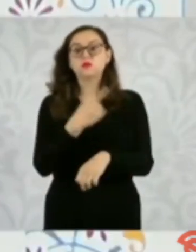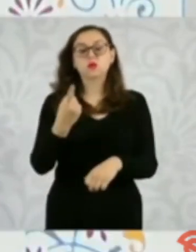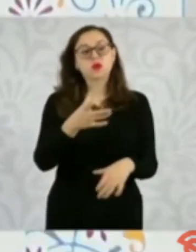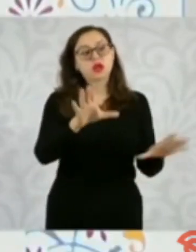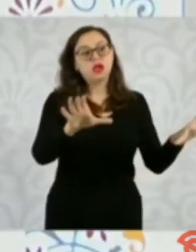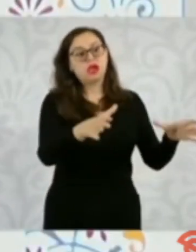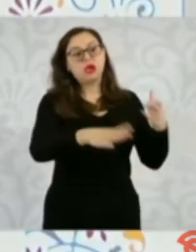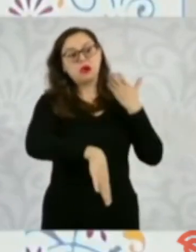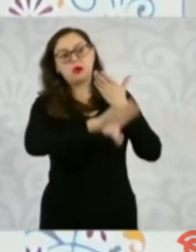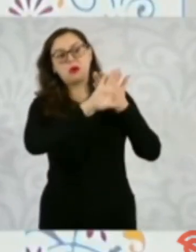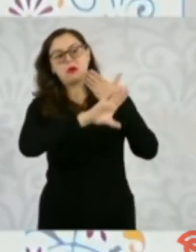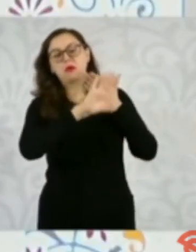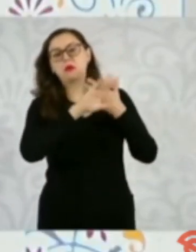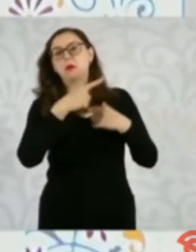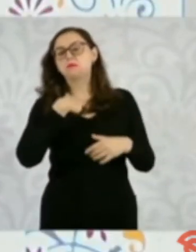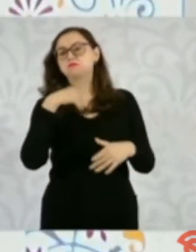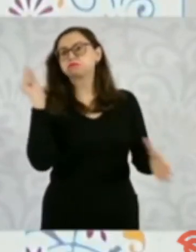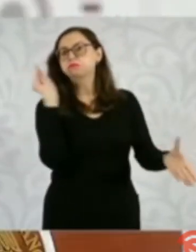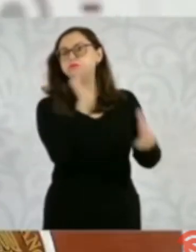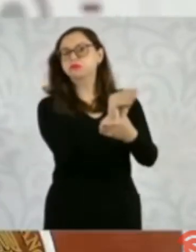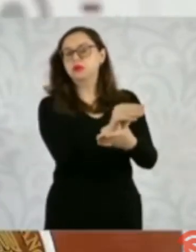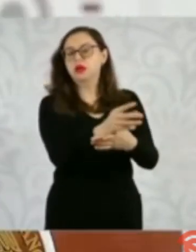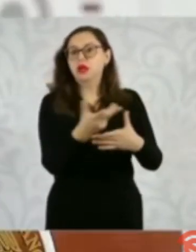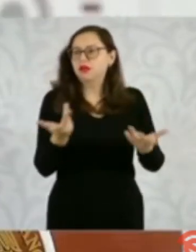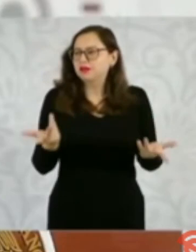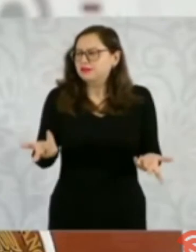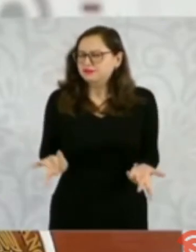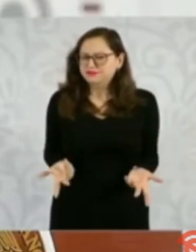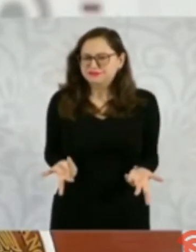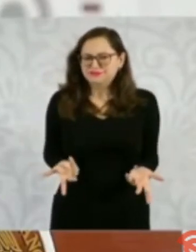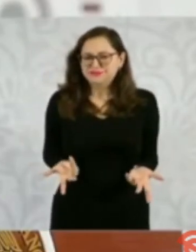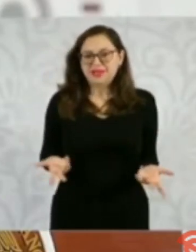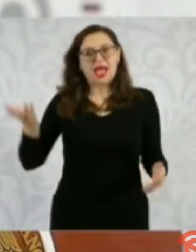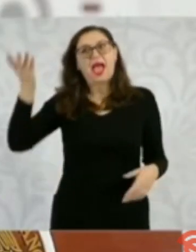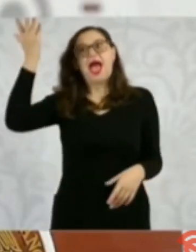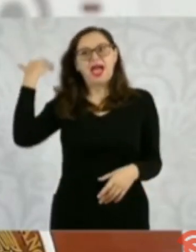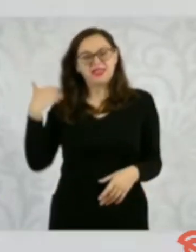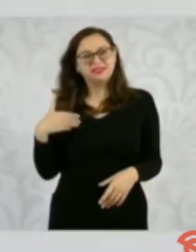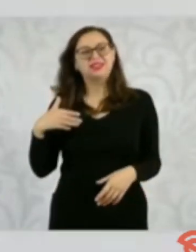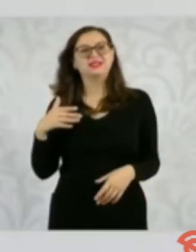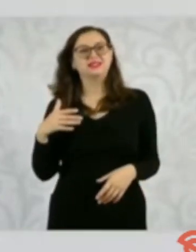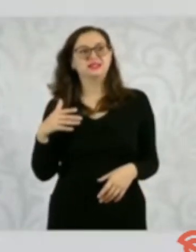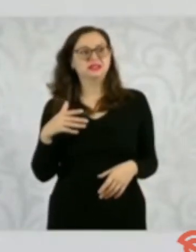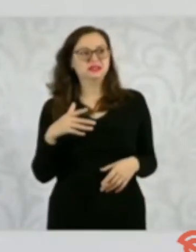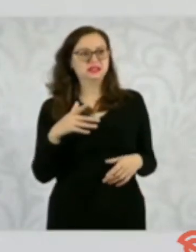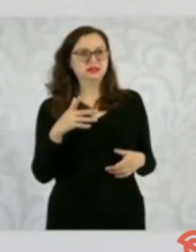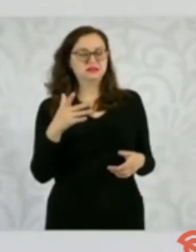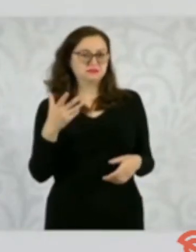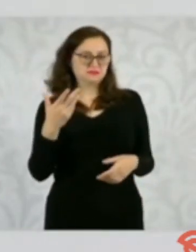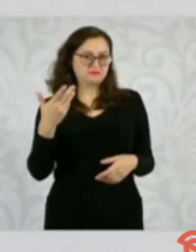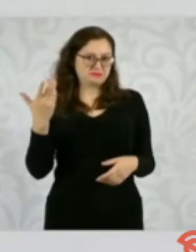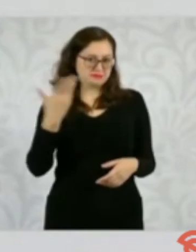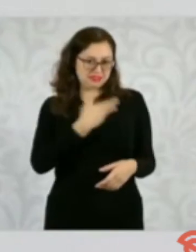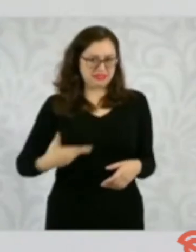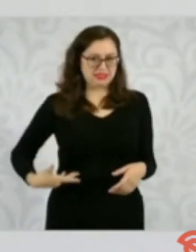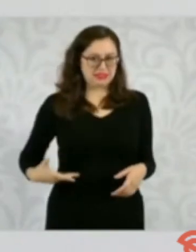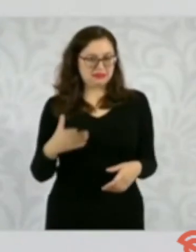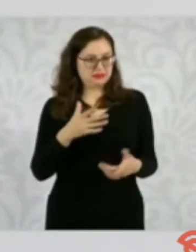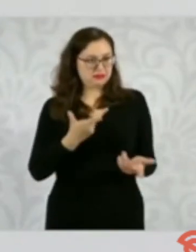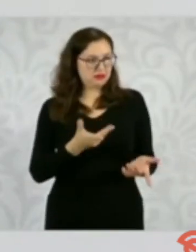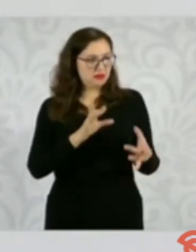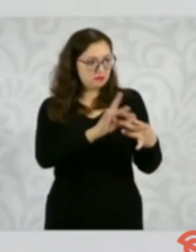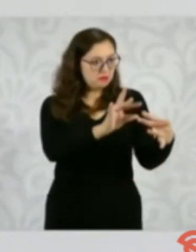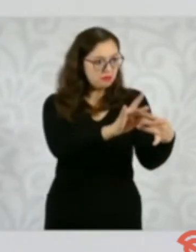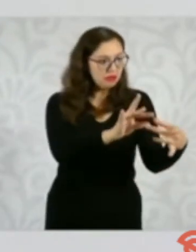Si no se habla, ¿por qué no se habla? O hay personas que no van a estar de acuerdo y no pasa nada. Qué bueno que haya